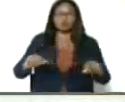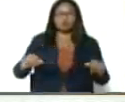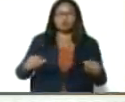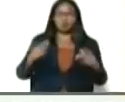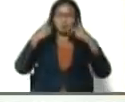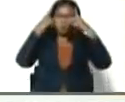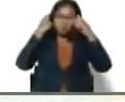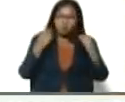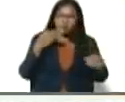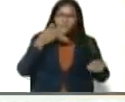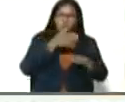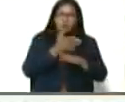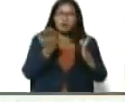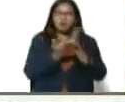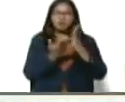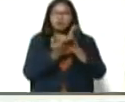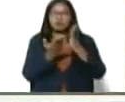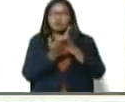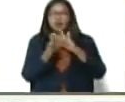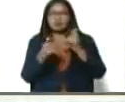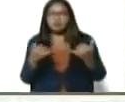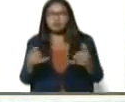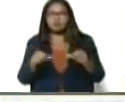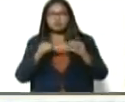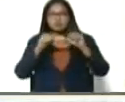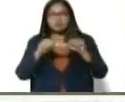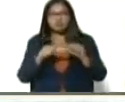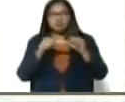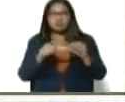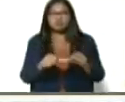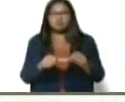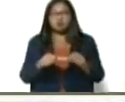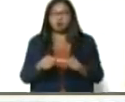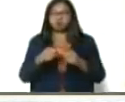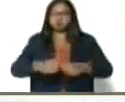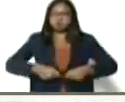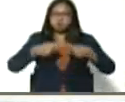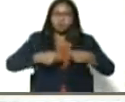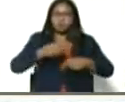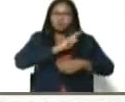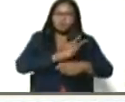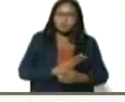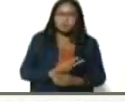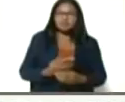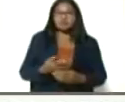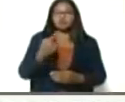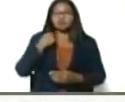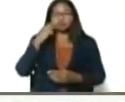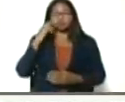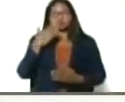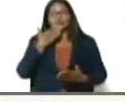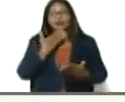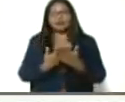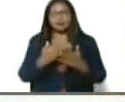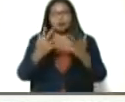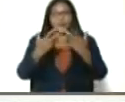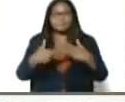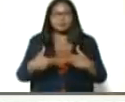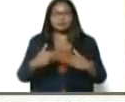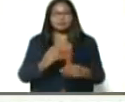profesionalmente y bueno, aquí seguimos con las botas puestas. Le agradezco ante mano a la empresa